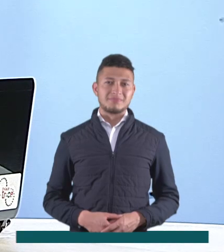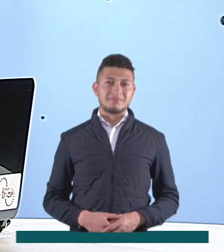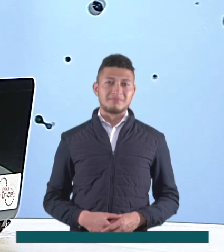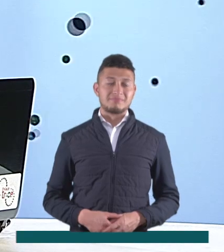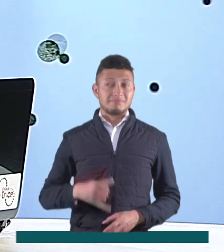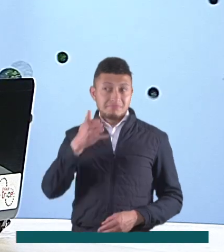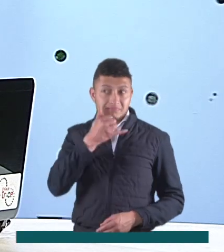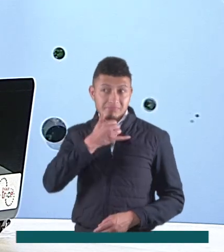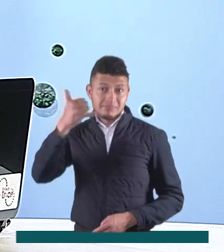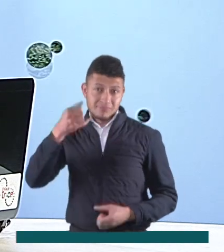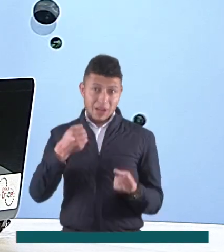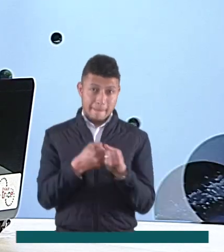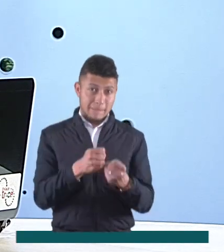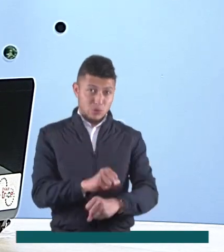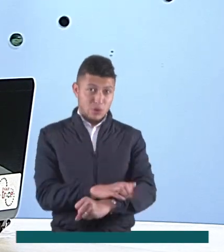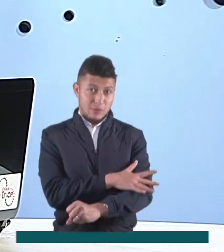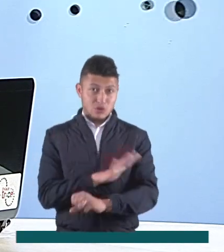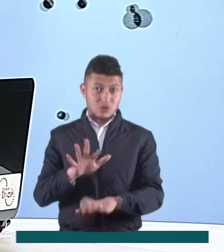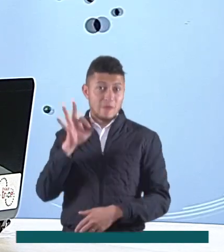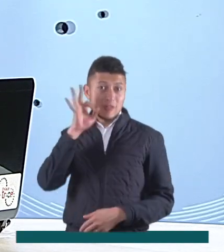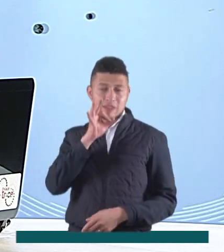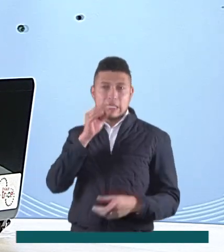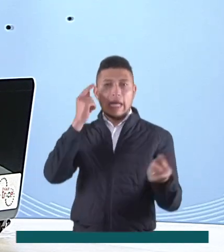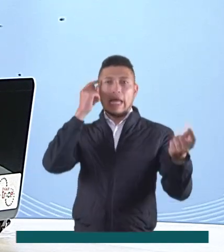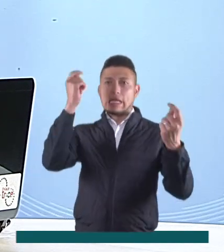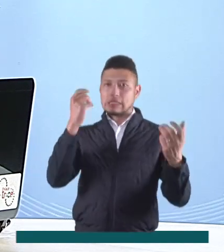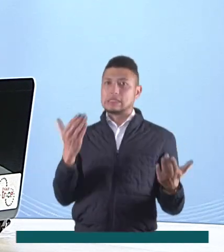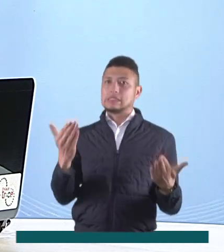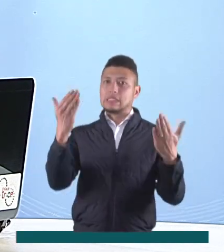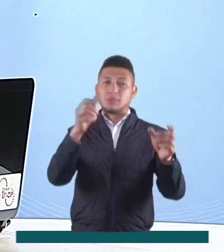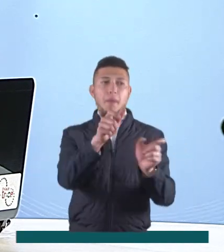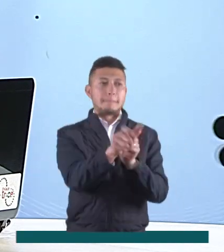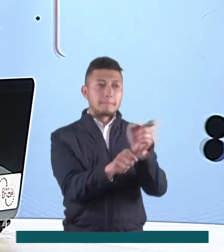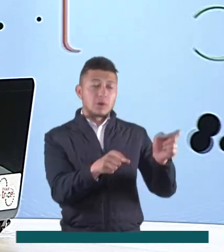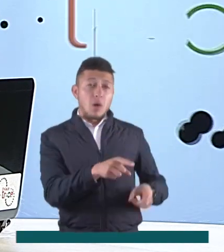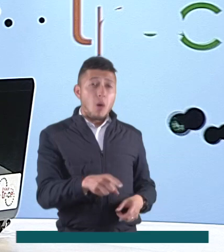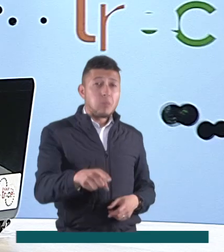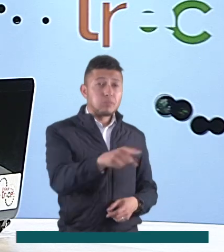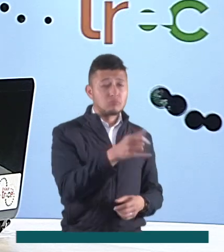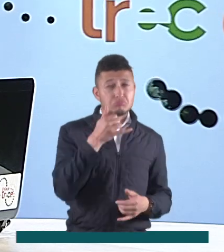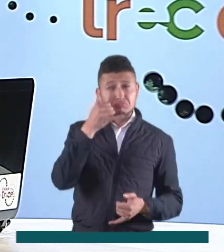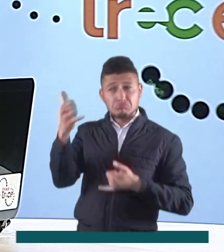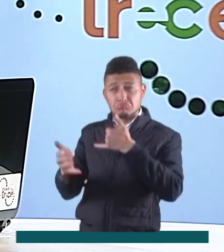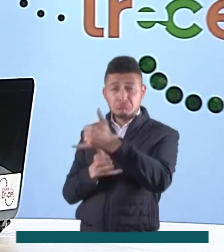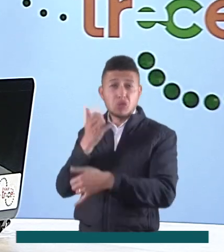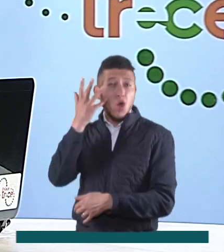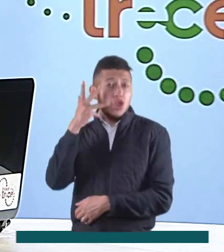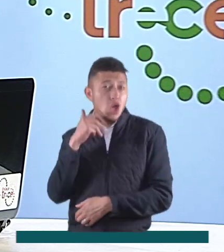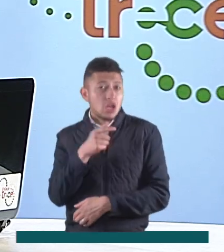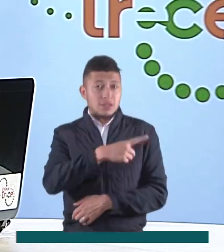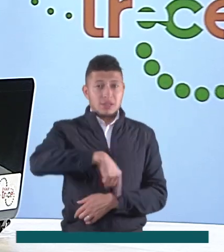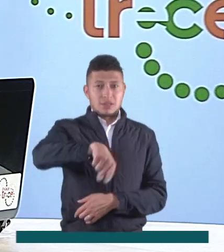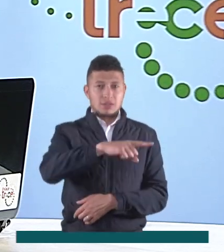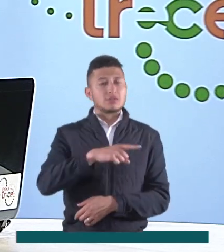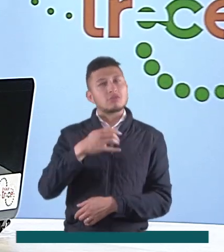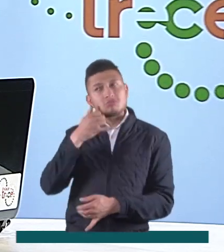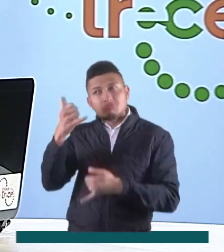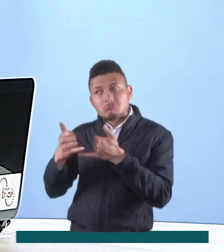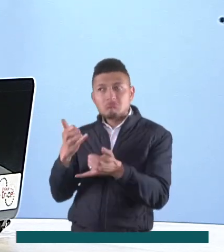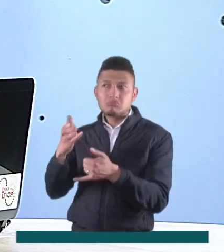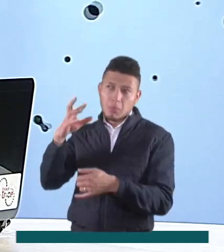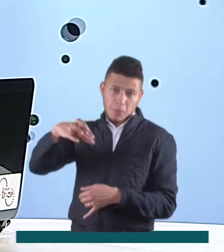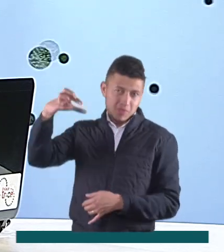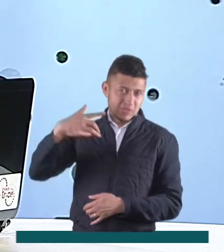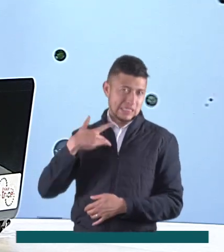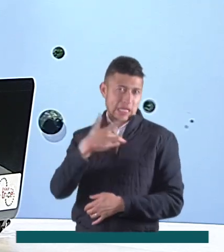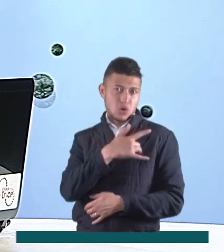La línea de apoyo emocional de Villavicencio se ha convertido en una estrategia efectiva para cientos de personas que se comunican a diario con profesionales en salud